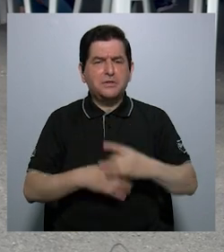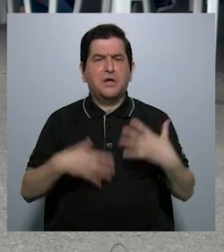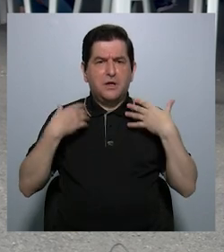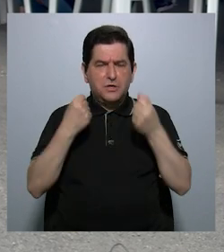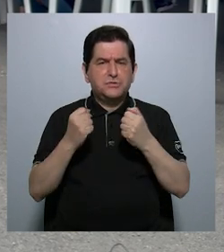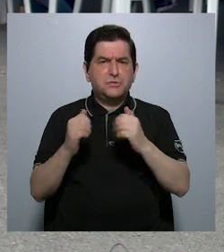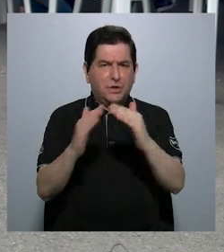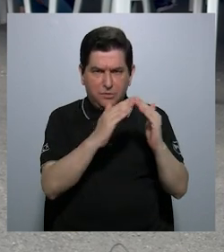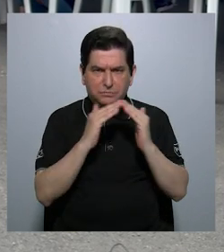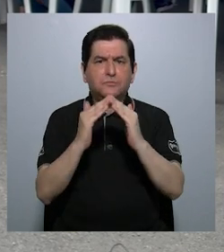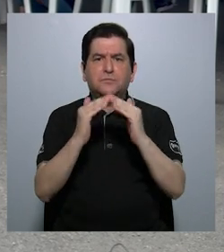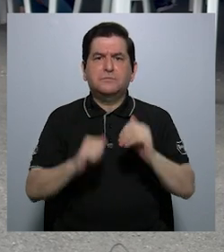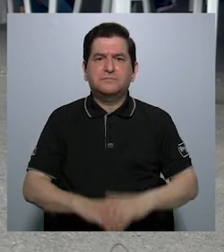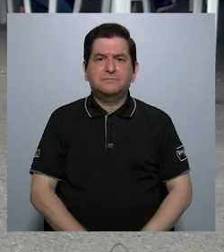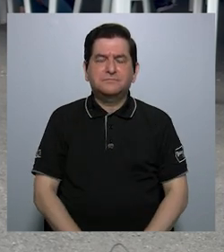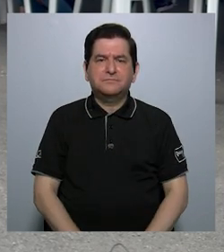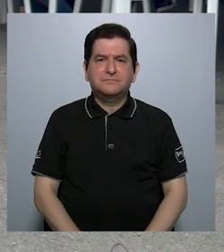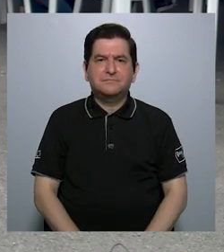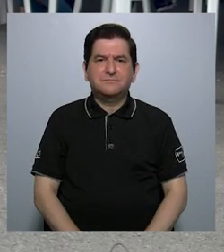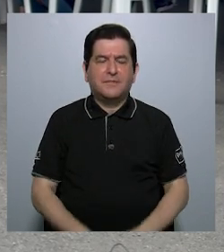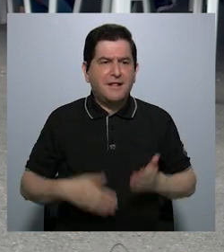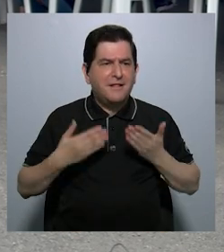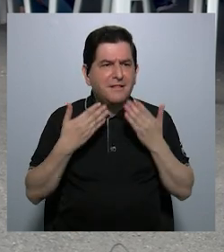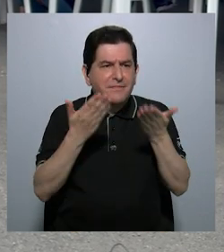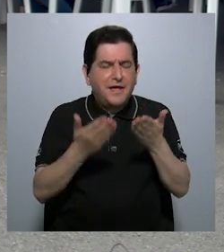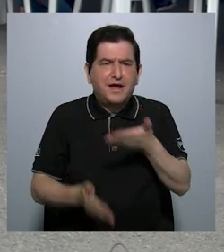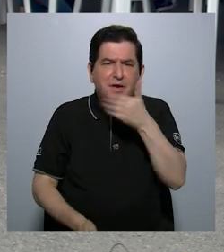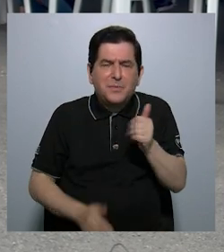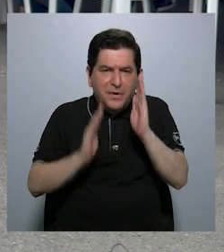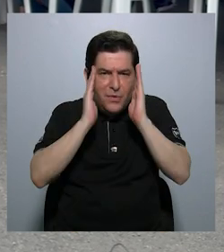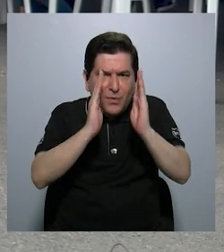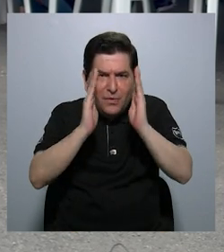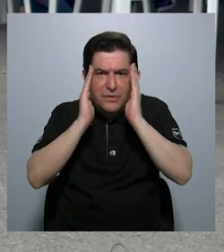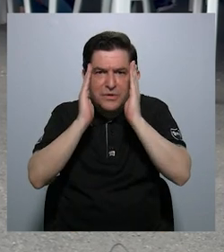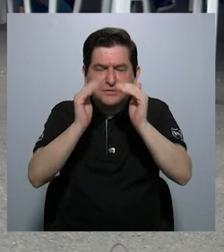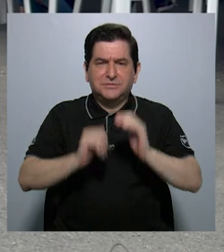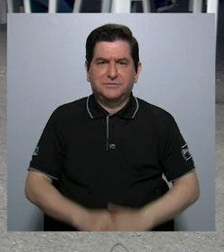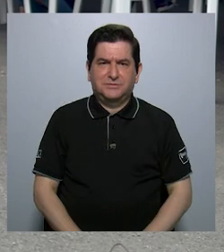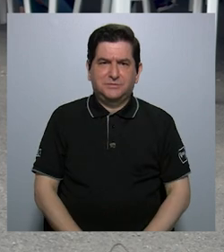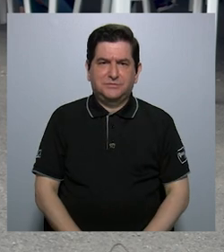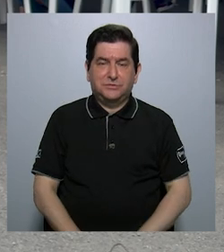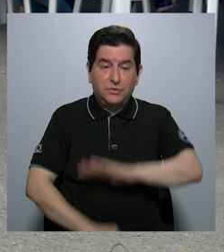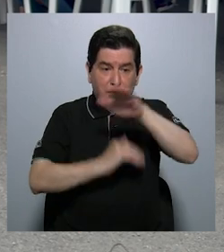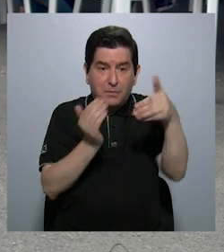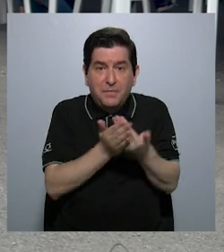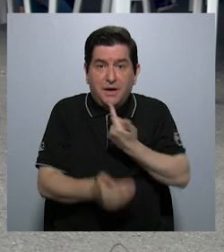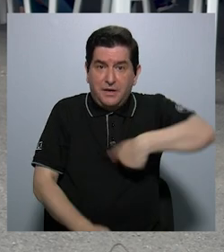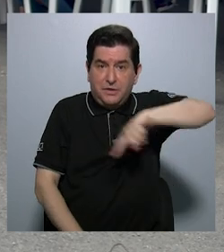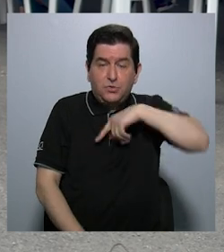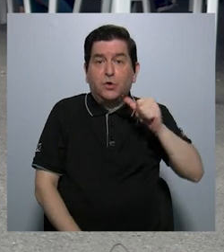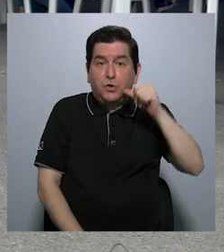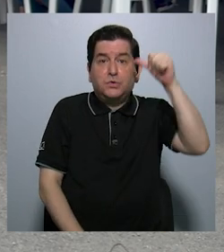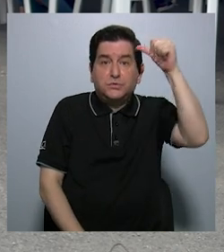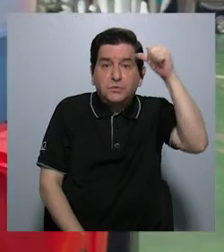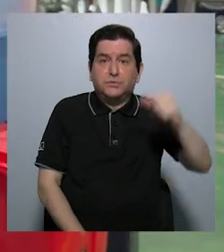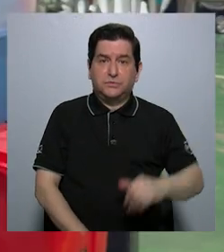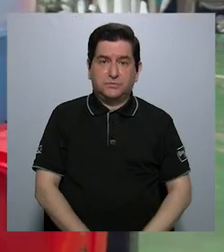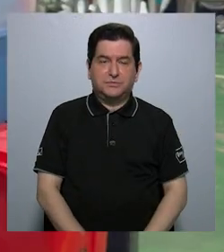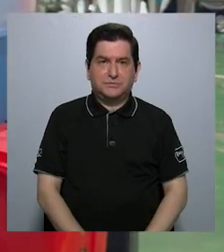la salud del público para darle un mejor mantenimiento más para todos nosotros los adultos.